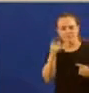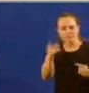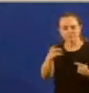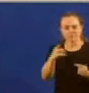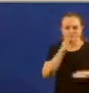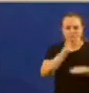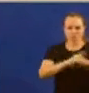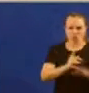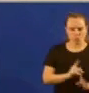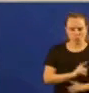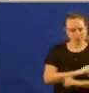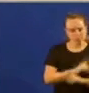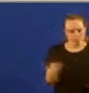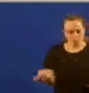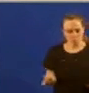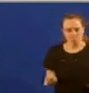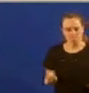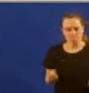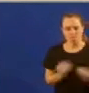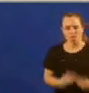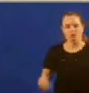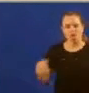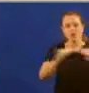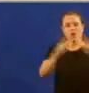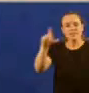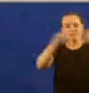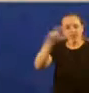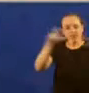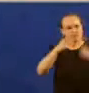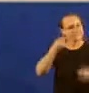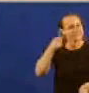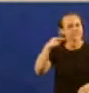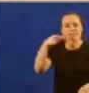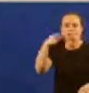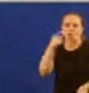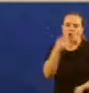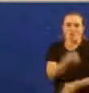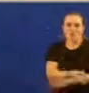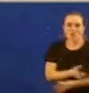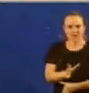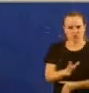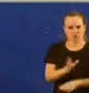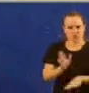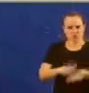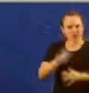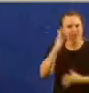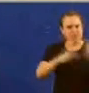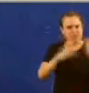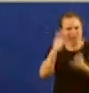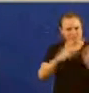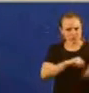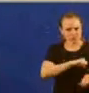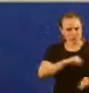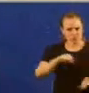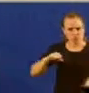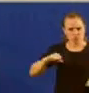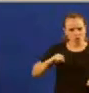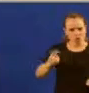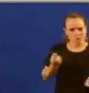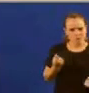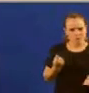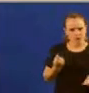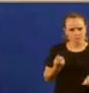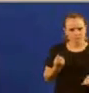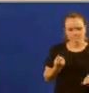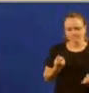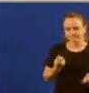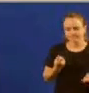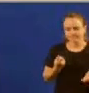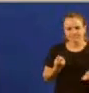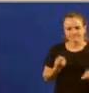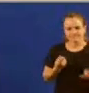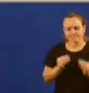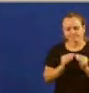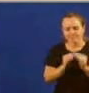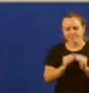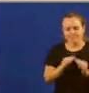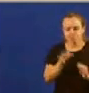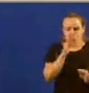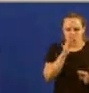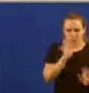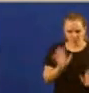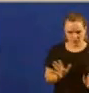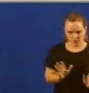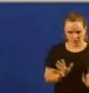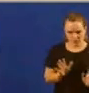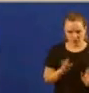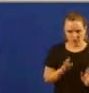Os plans de igualdade nas empresas que son obrigatorios para a administración autonómica e os seus diversos entes están inéditos. O plan